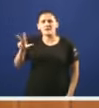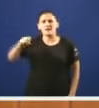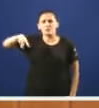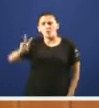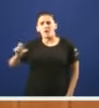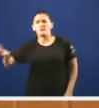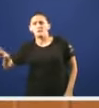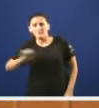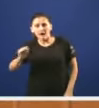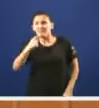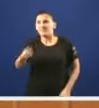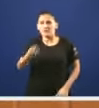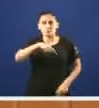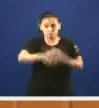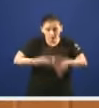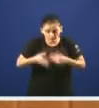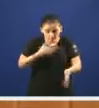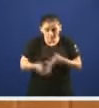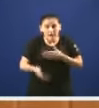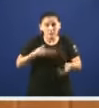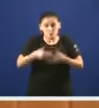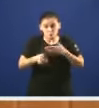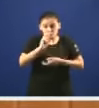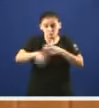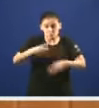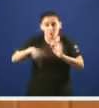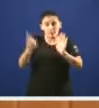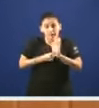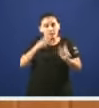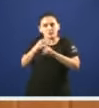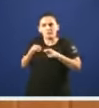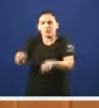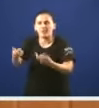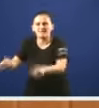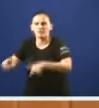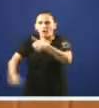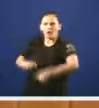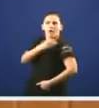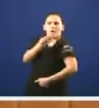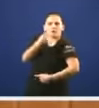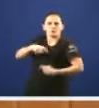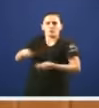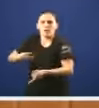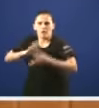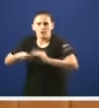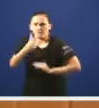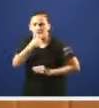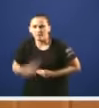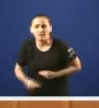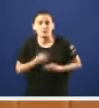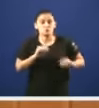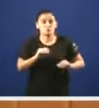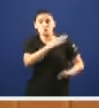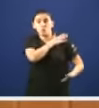está modificando a normativa vixente en función do que o sector do xogo está demandando esta foi a súa política